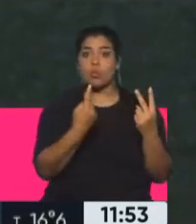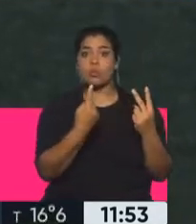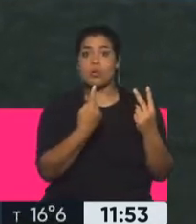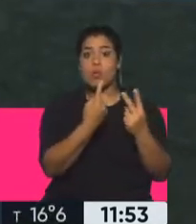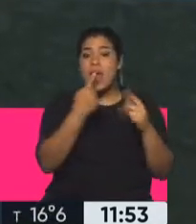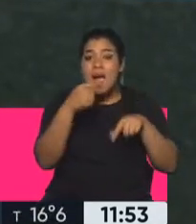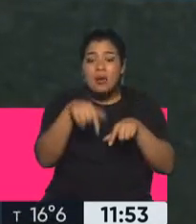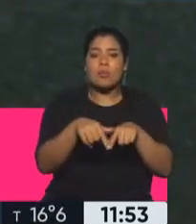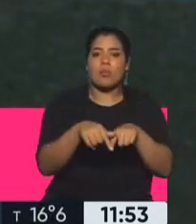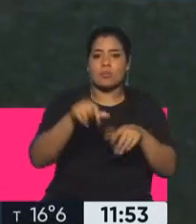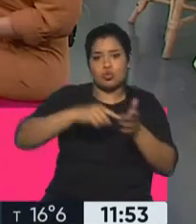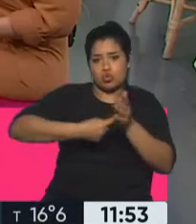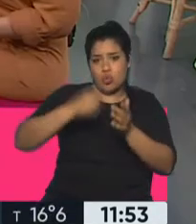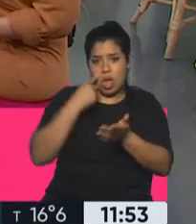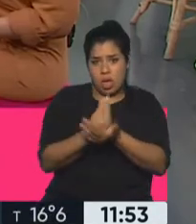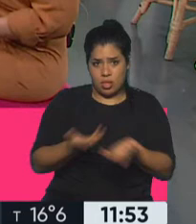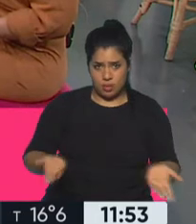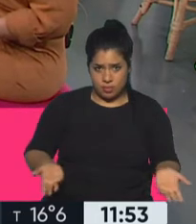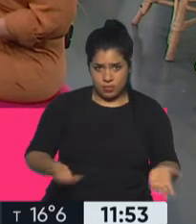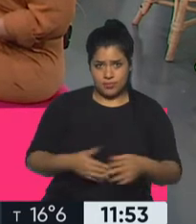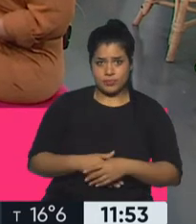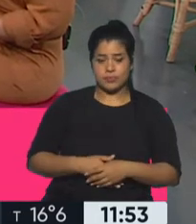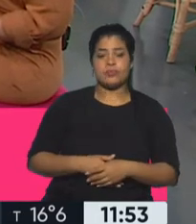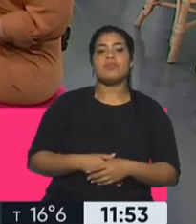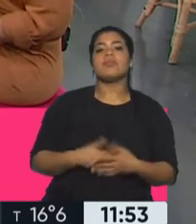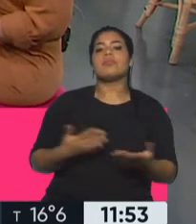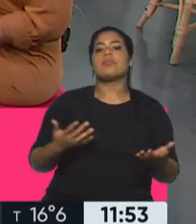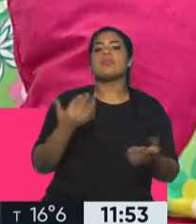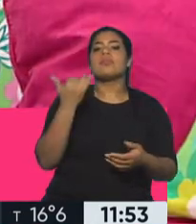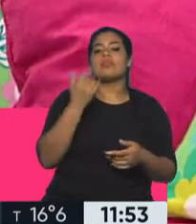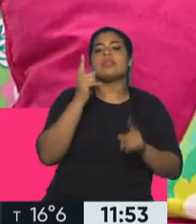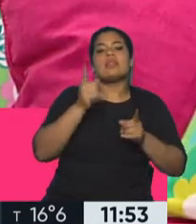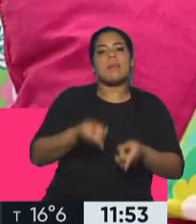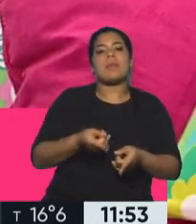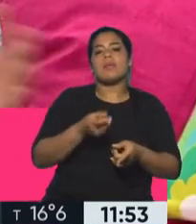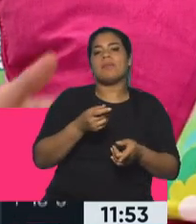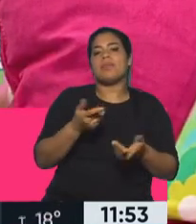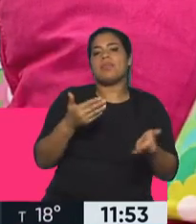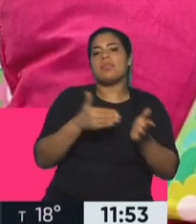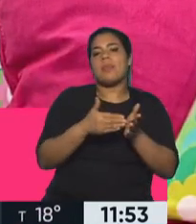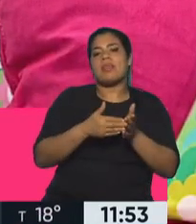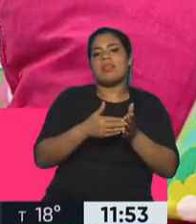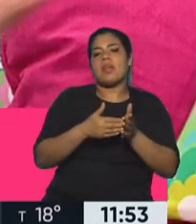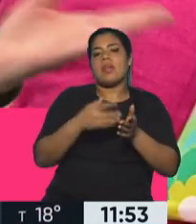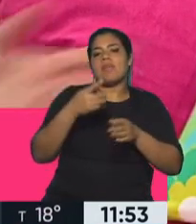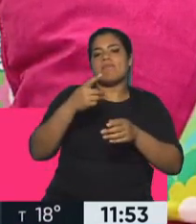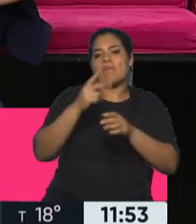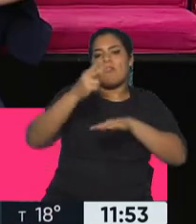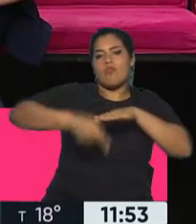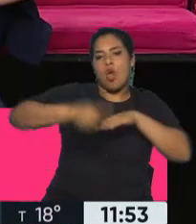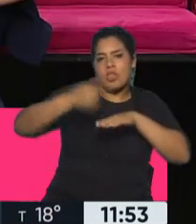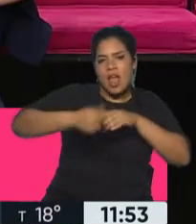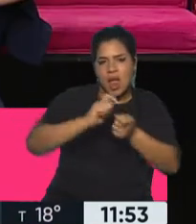Exacto, con las migraciones y con los cambios de fronteras agronómicas, etc.,